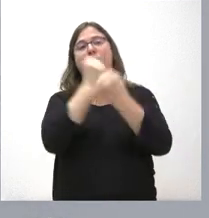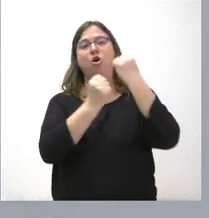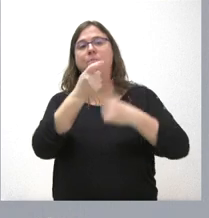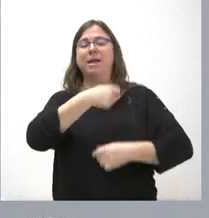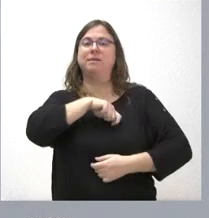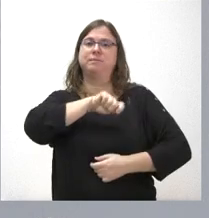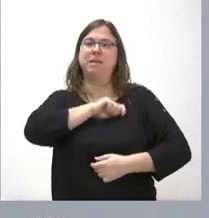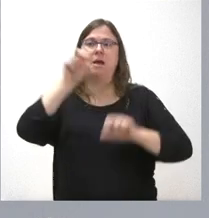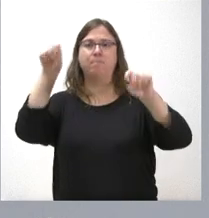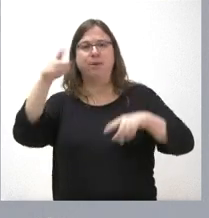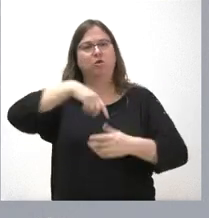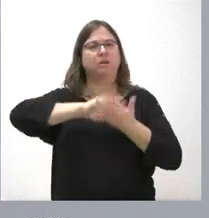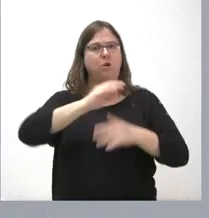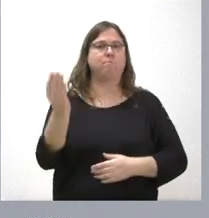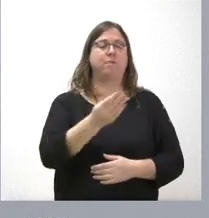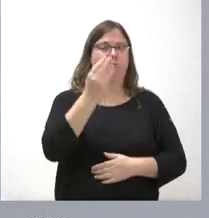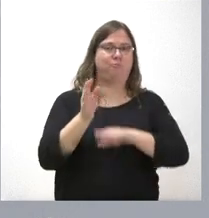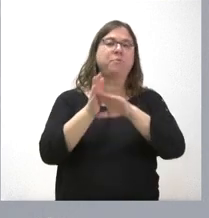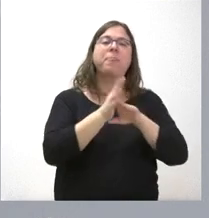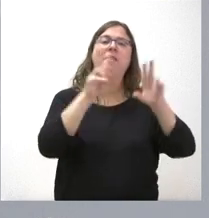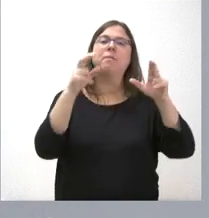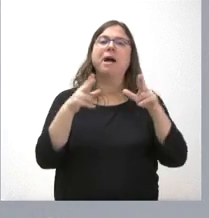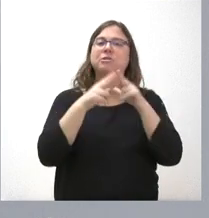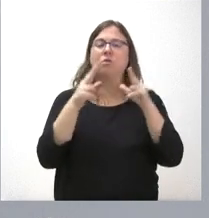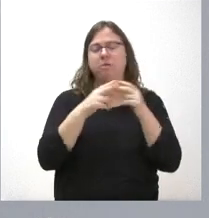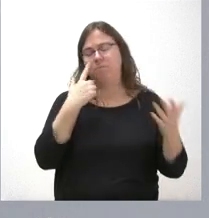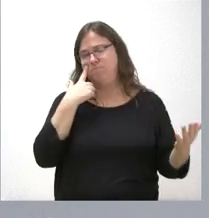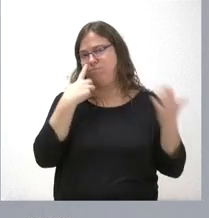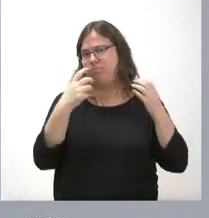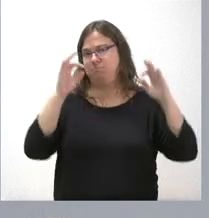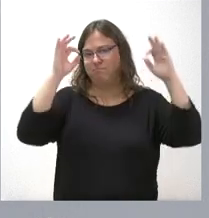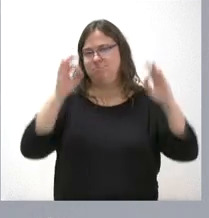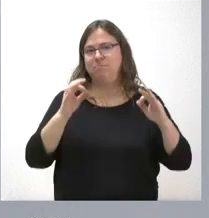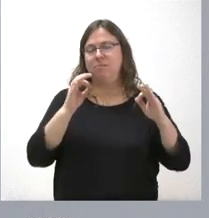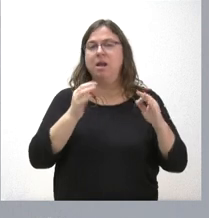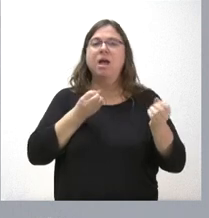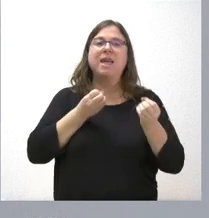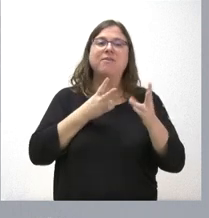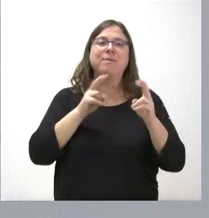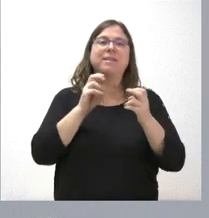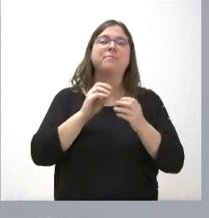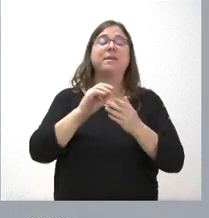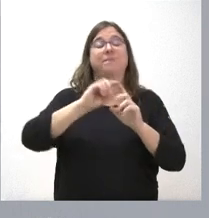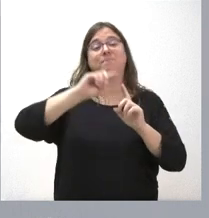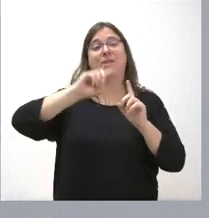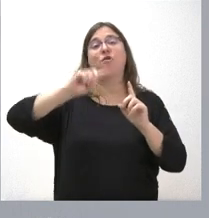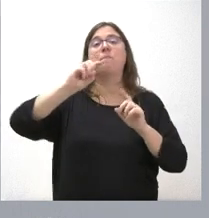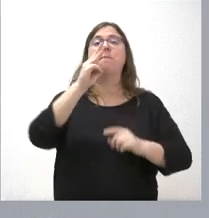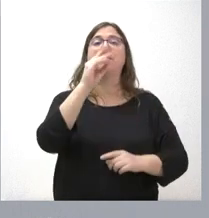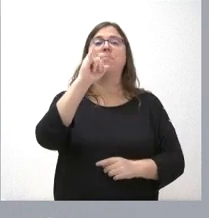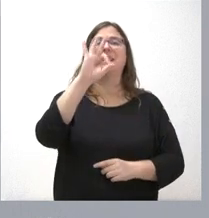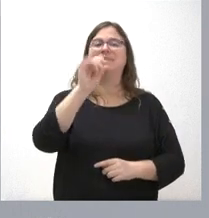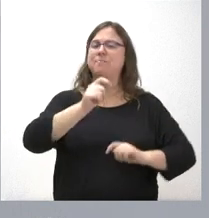materia, digamos, social, pues destaca de forma especial la información sobre el informe PISA, que nos sitúa como la mejor